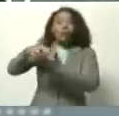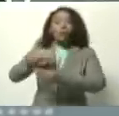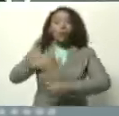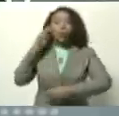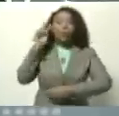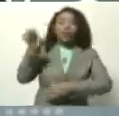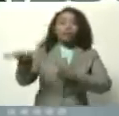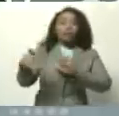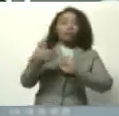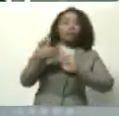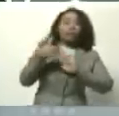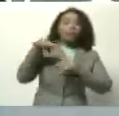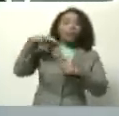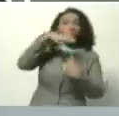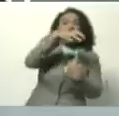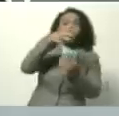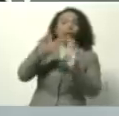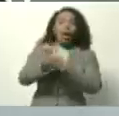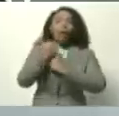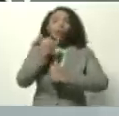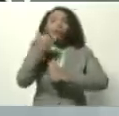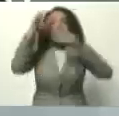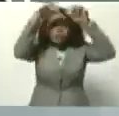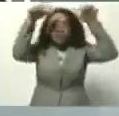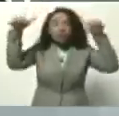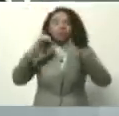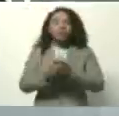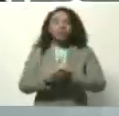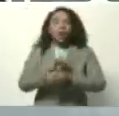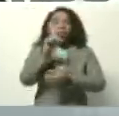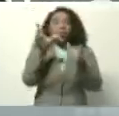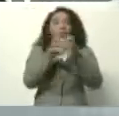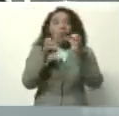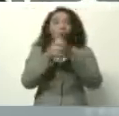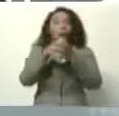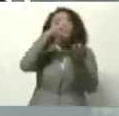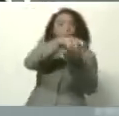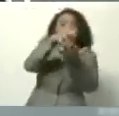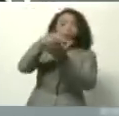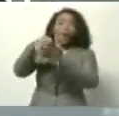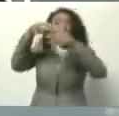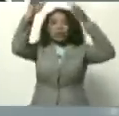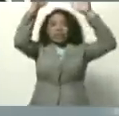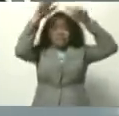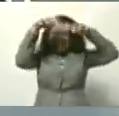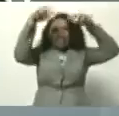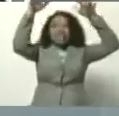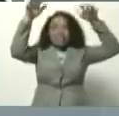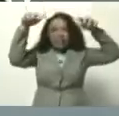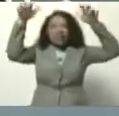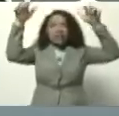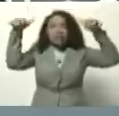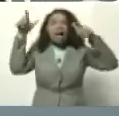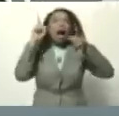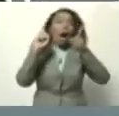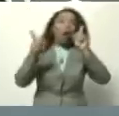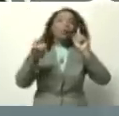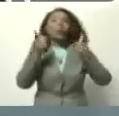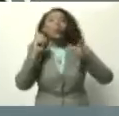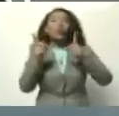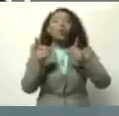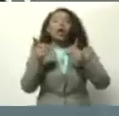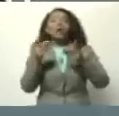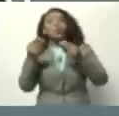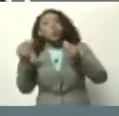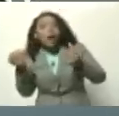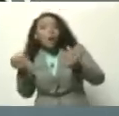verse afectados? Bueno, fíjate que un grupo de estados ha reportado lluvias, algunas moderadas,